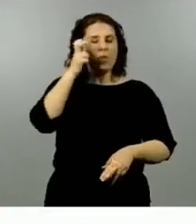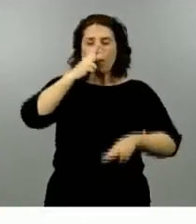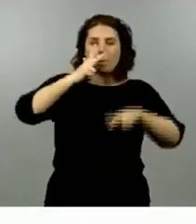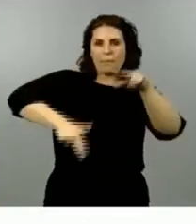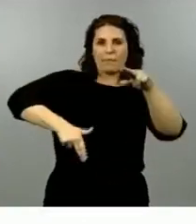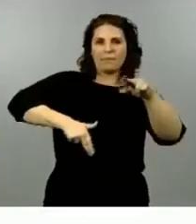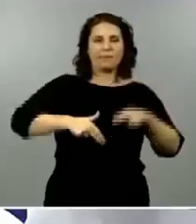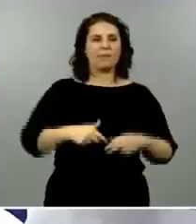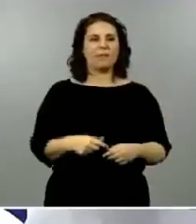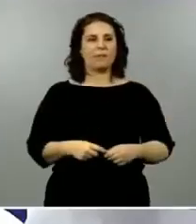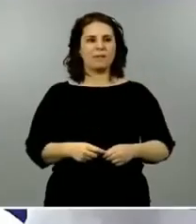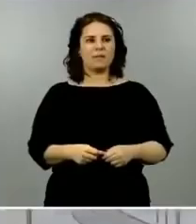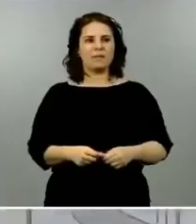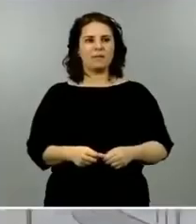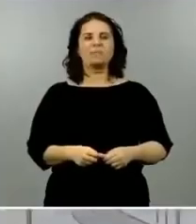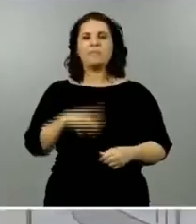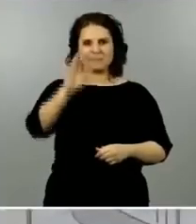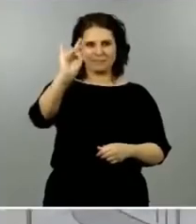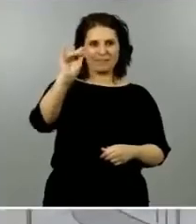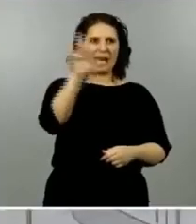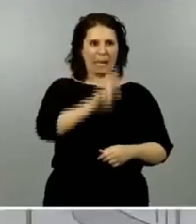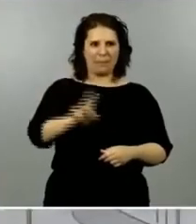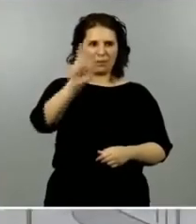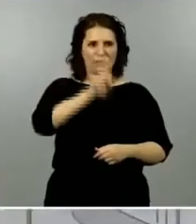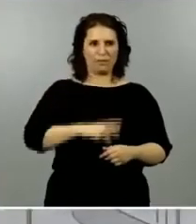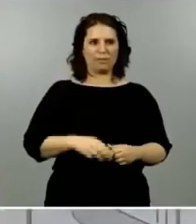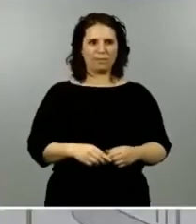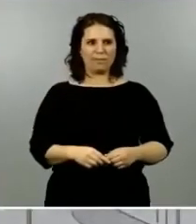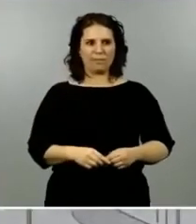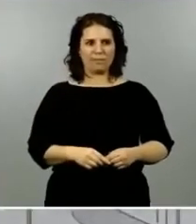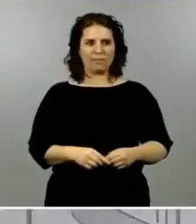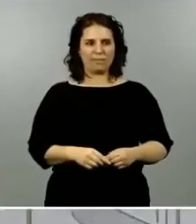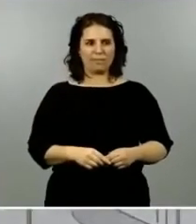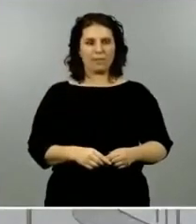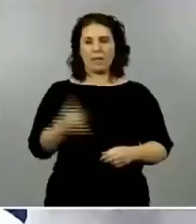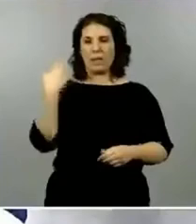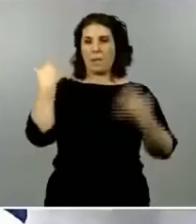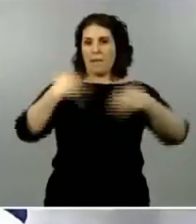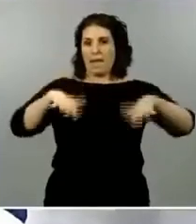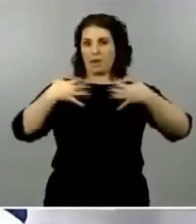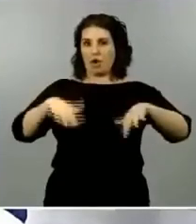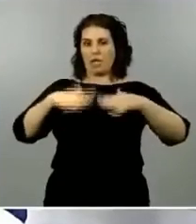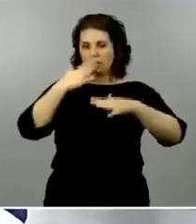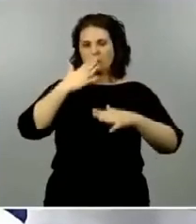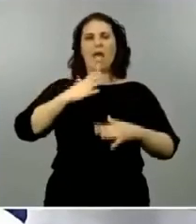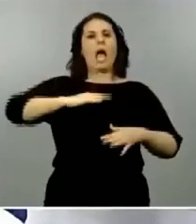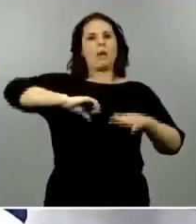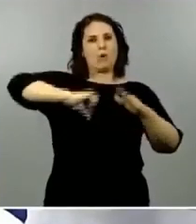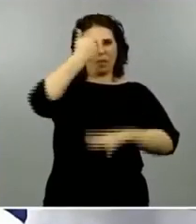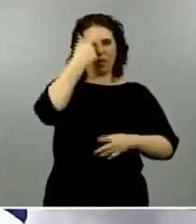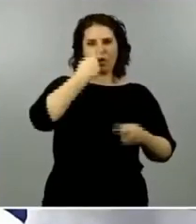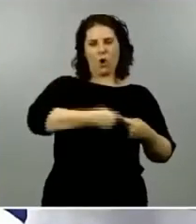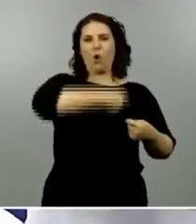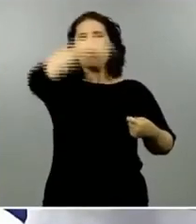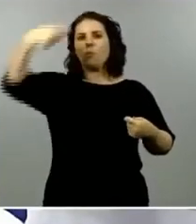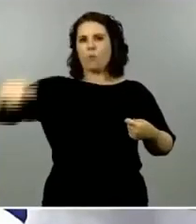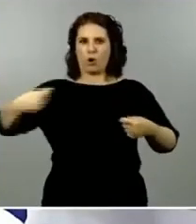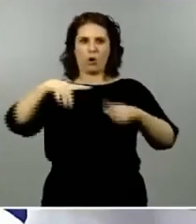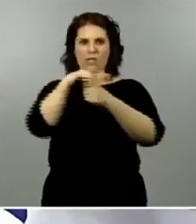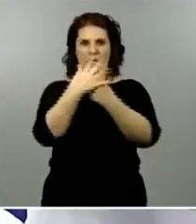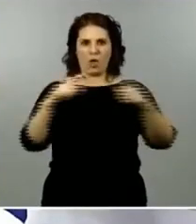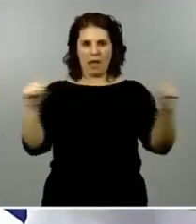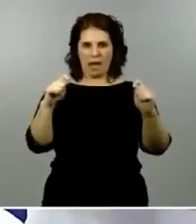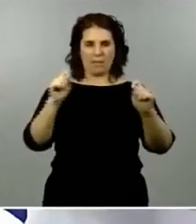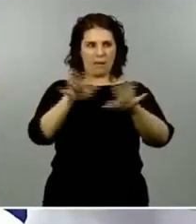si repito el miércoles pasado después de la aprobación de la prórroga del estado de alarma en el congreso Uribe